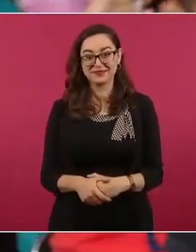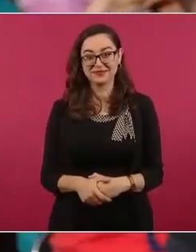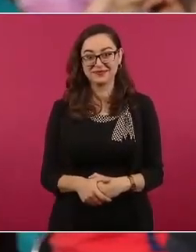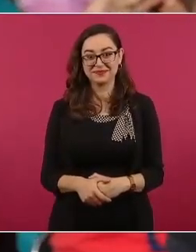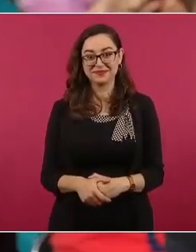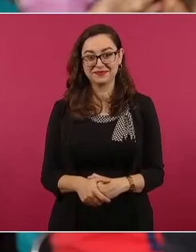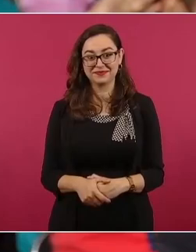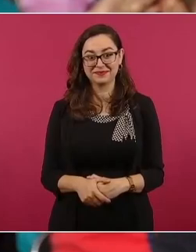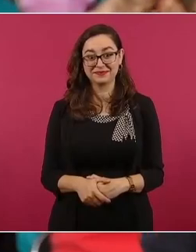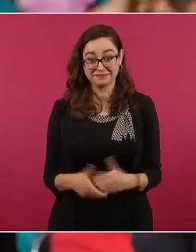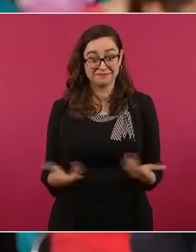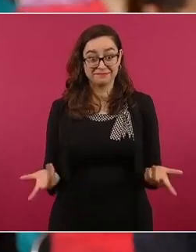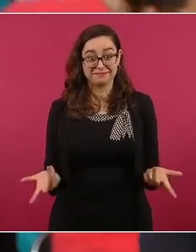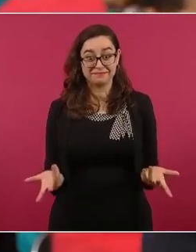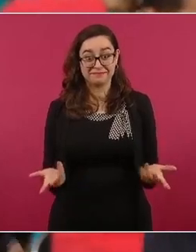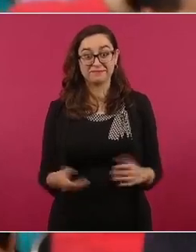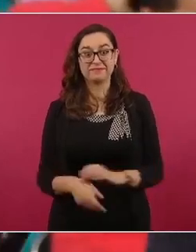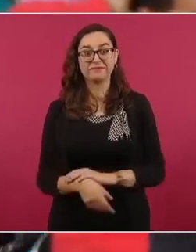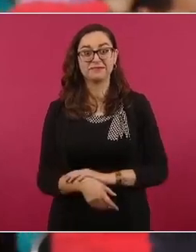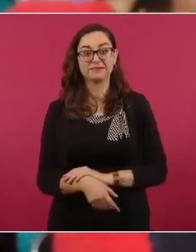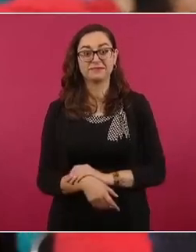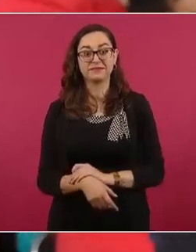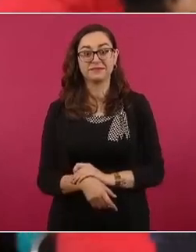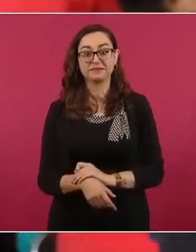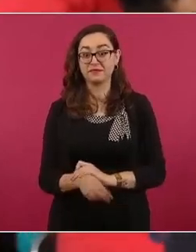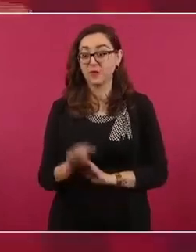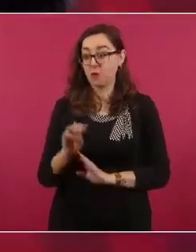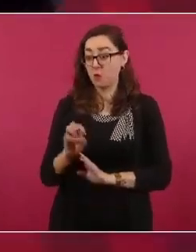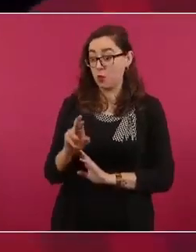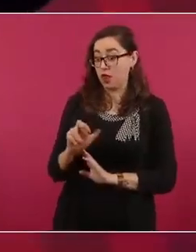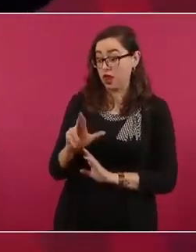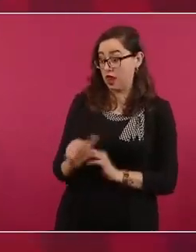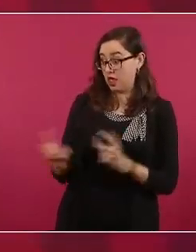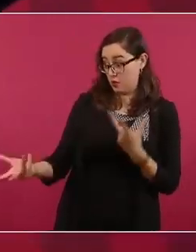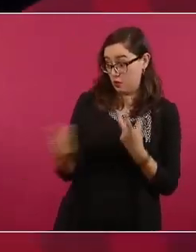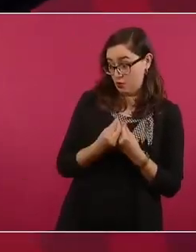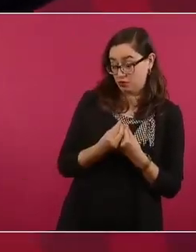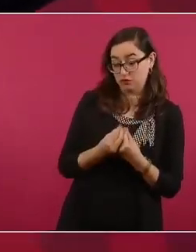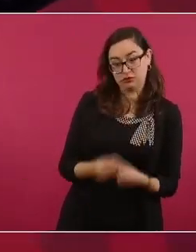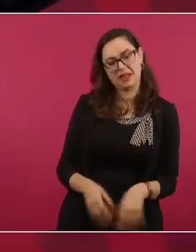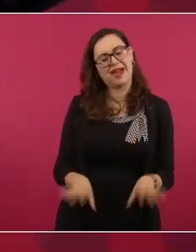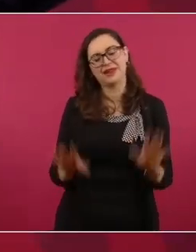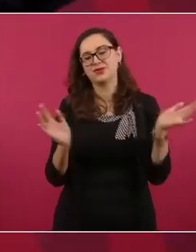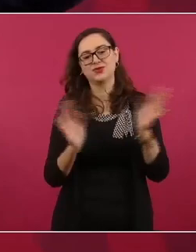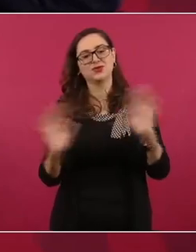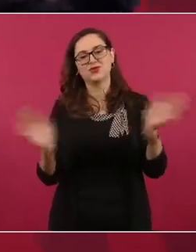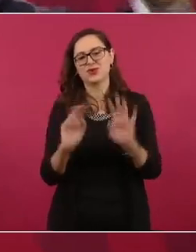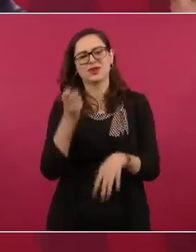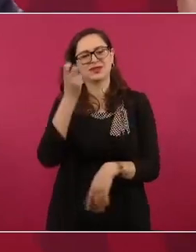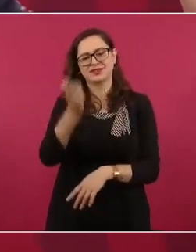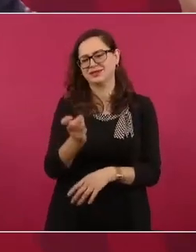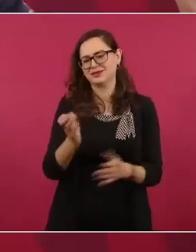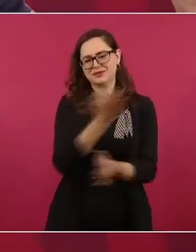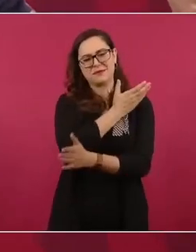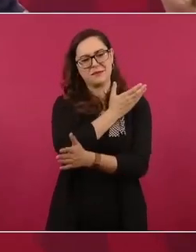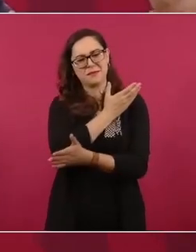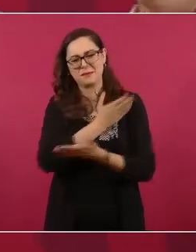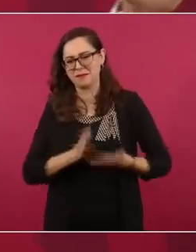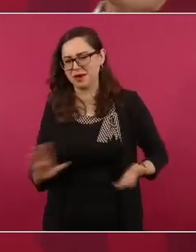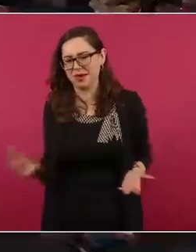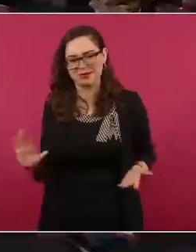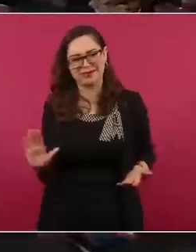o sea… ¿Lo recibirían de este lado? No, yo no sé, ese es otro asunto. A mí lo que me importa